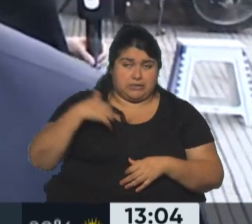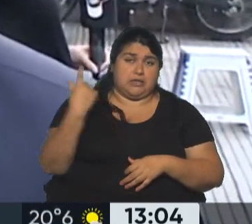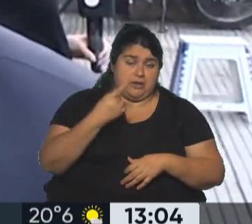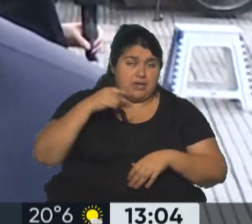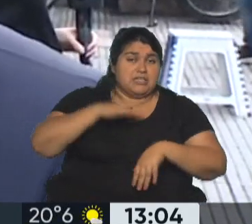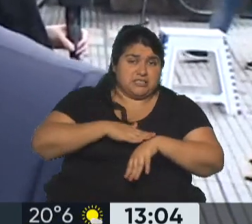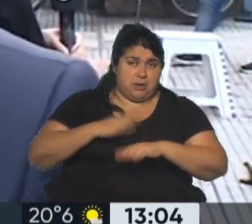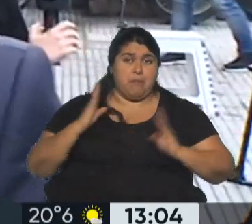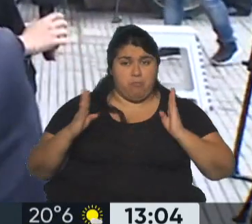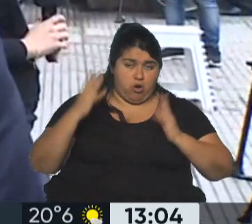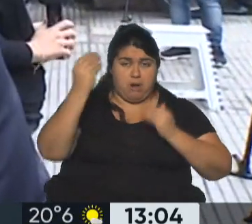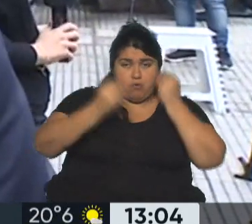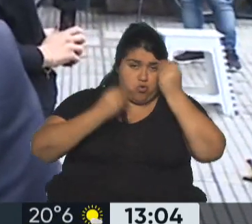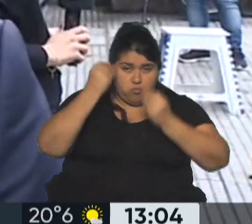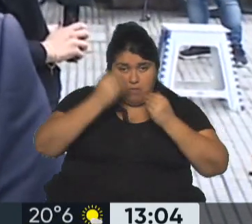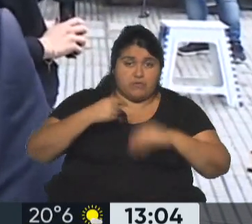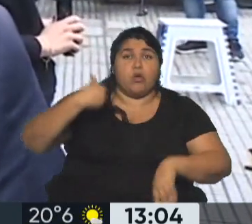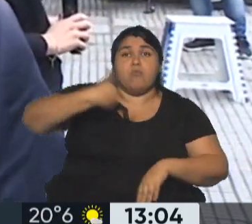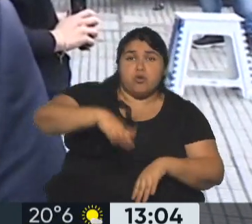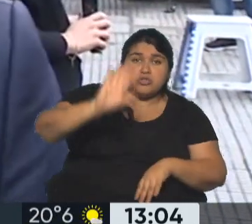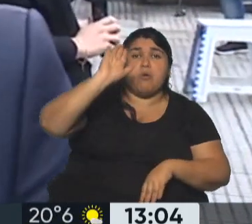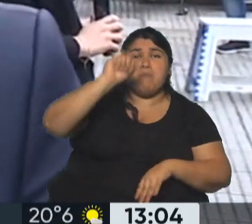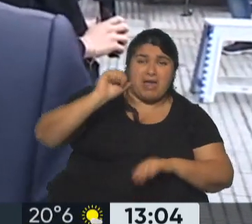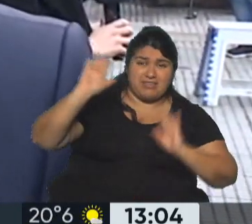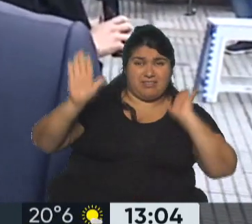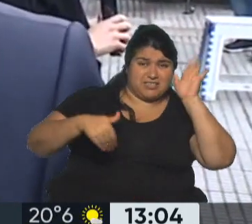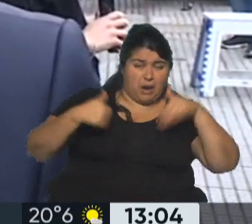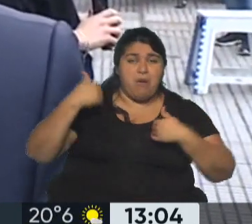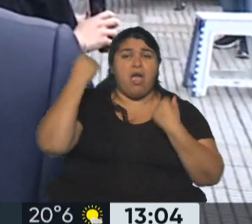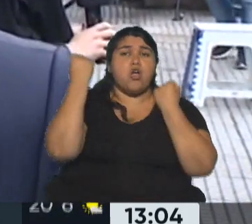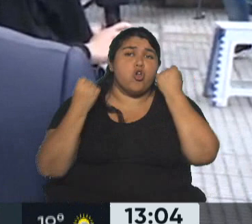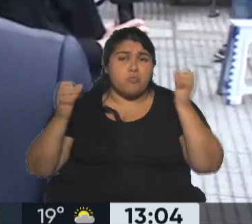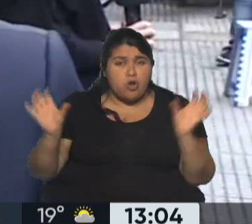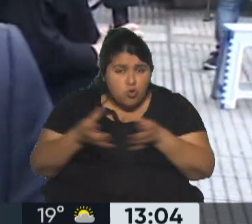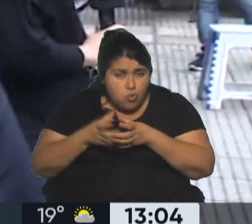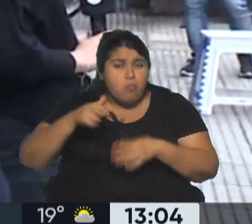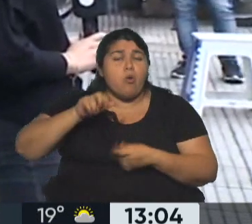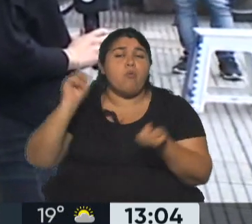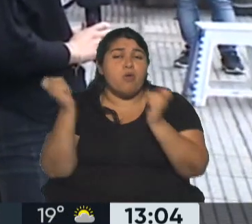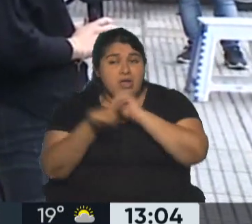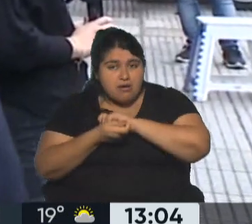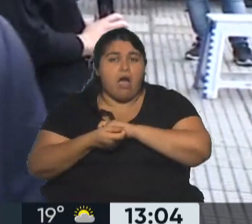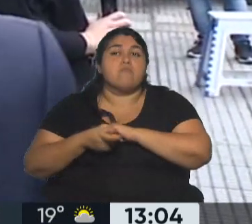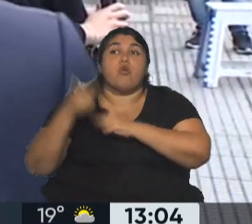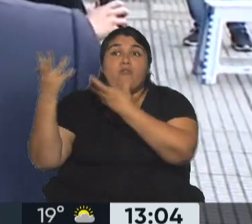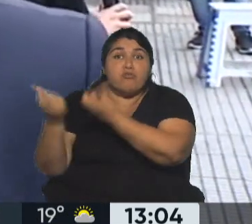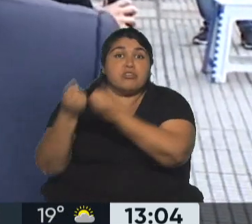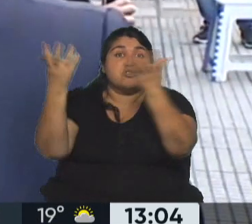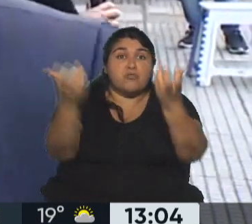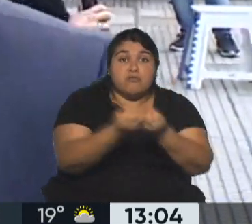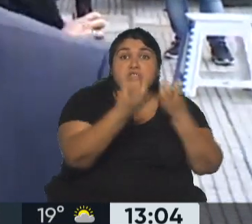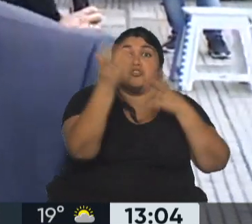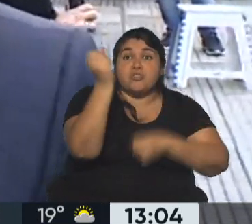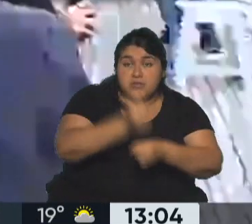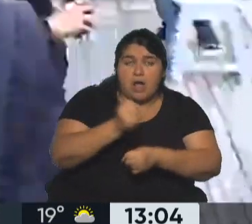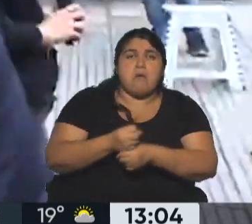tomamos la decisión de convocar para el próximo martes a todos los economistas de Juntos por el Cambio que trabajan en cada una de las fundaciones para evaluar